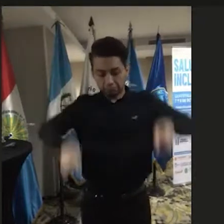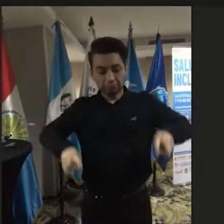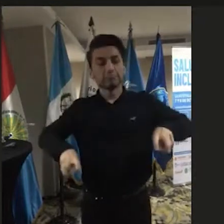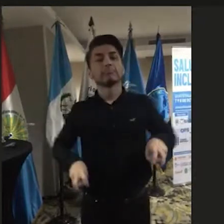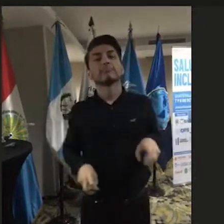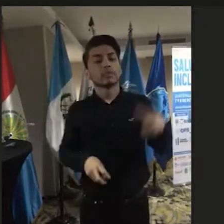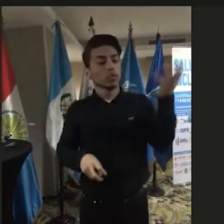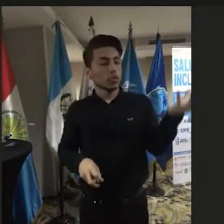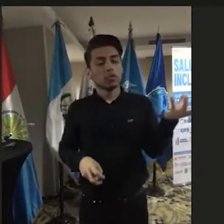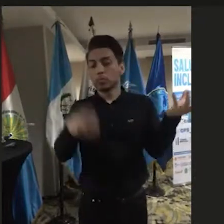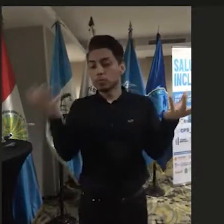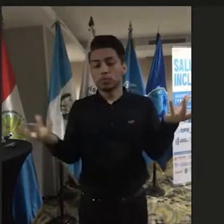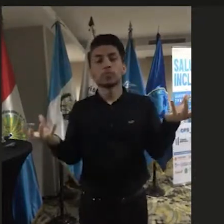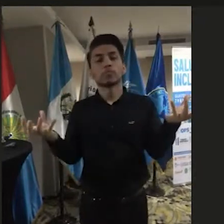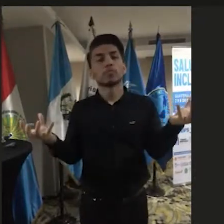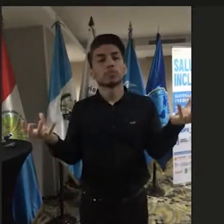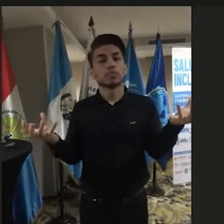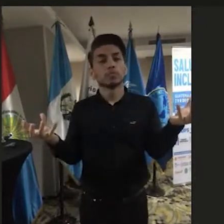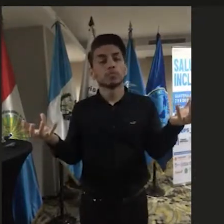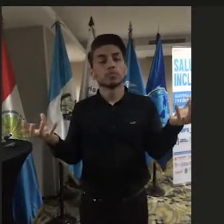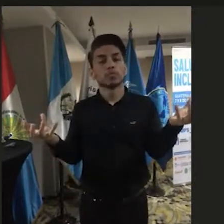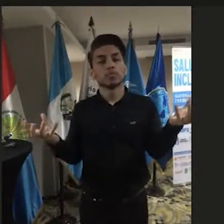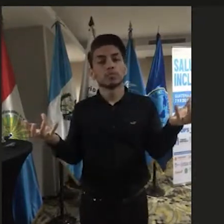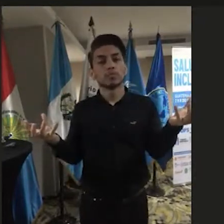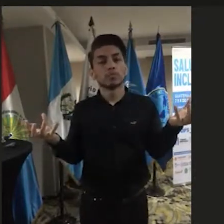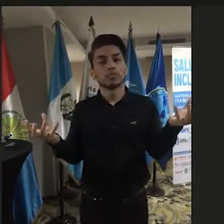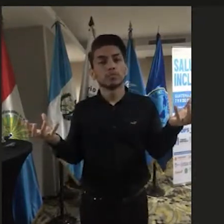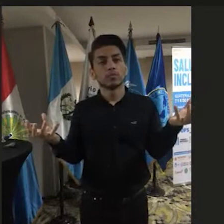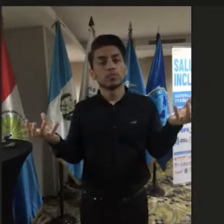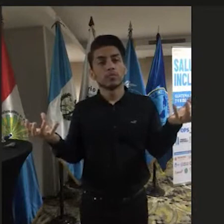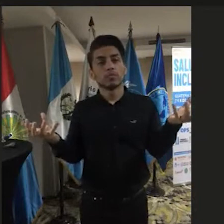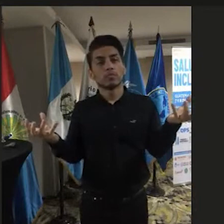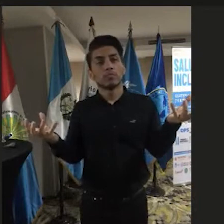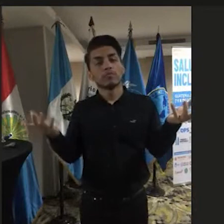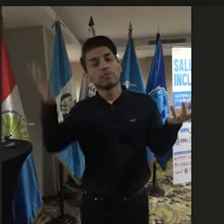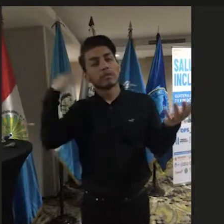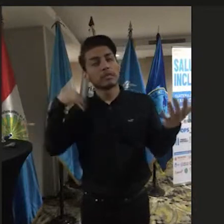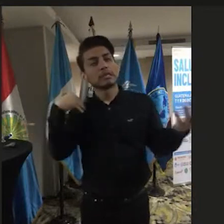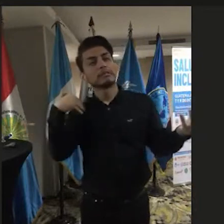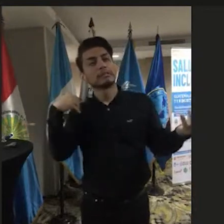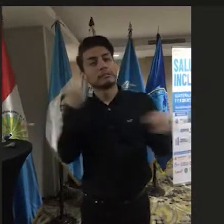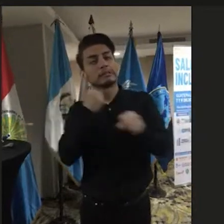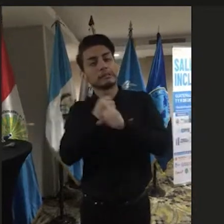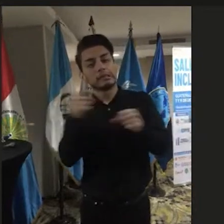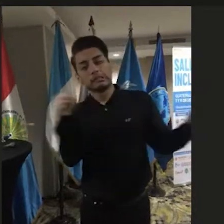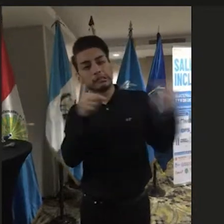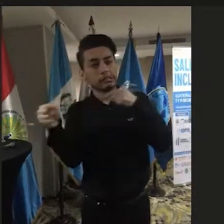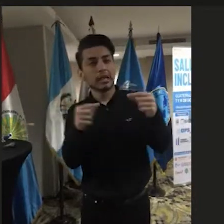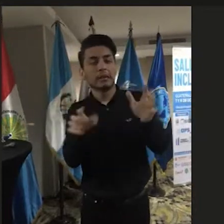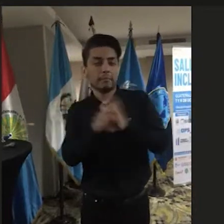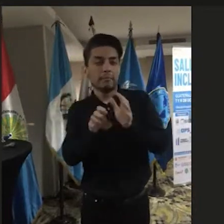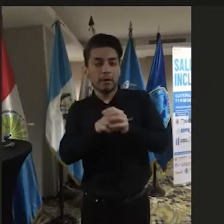enfrentados durante el conflicto armado.